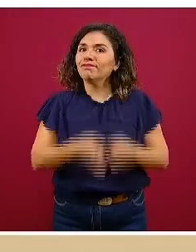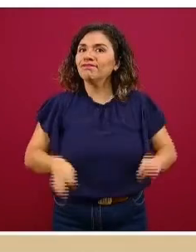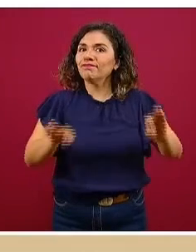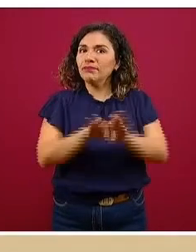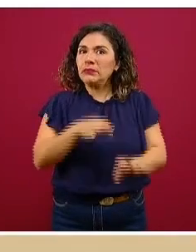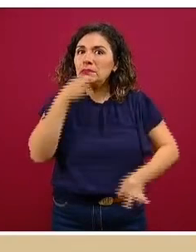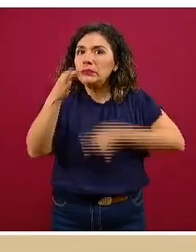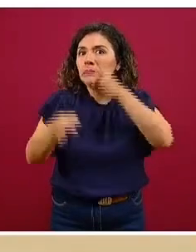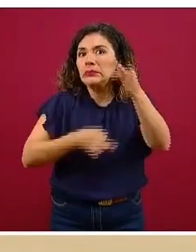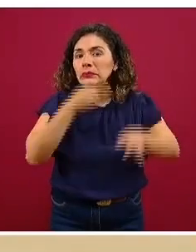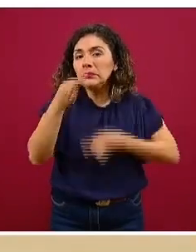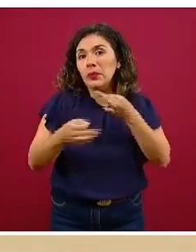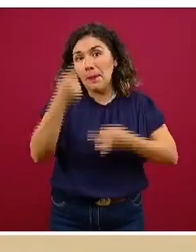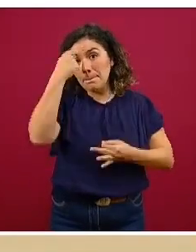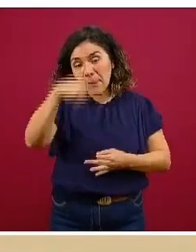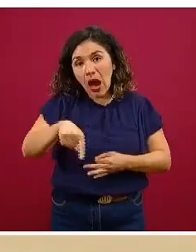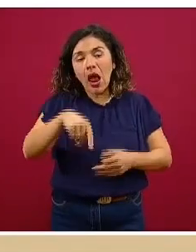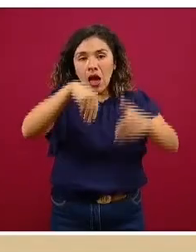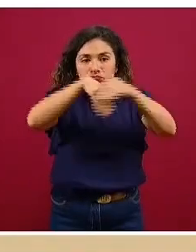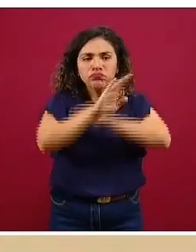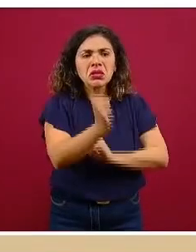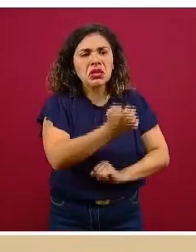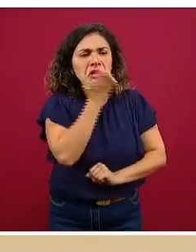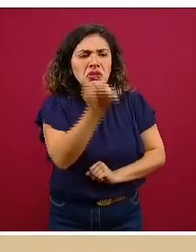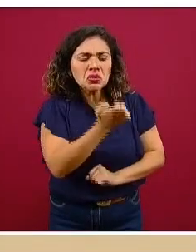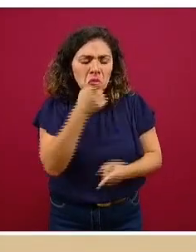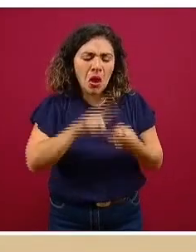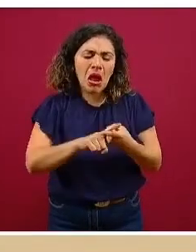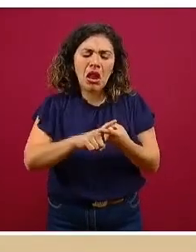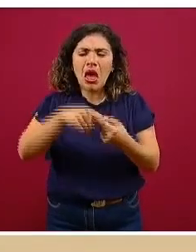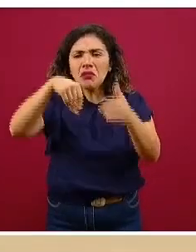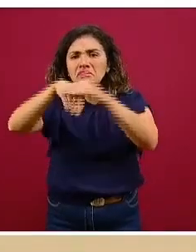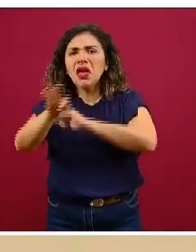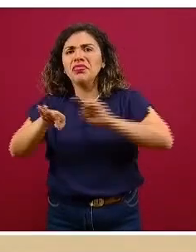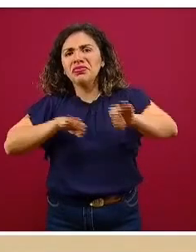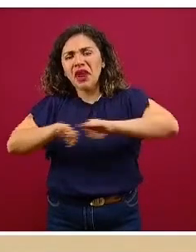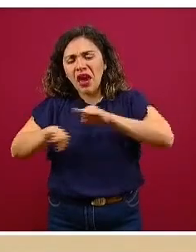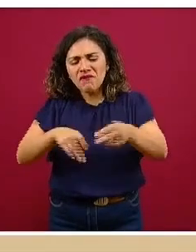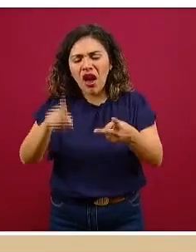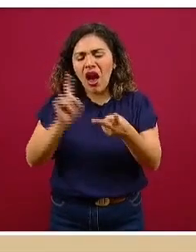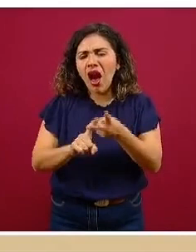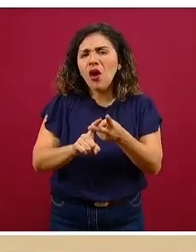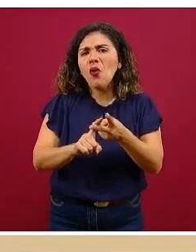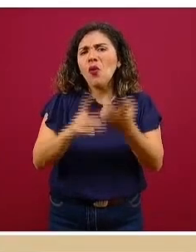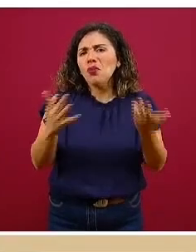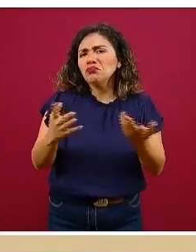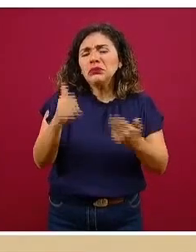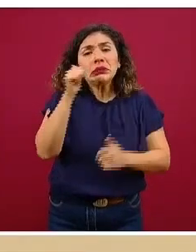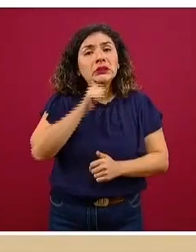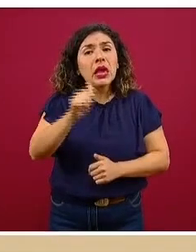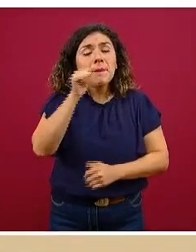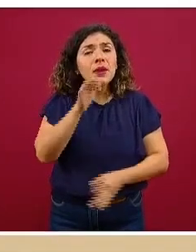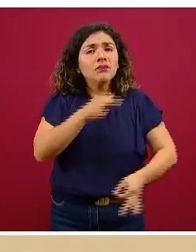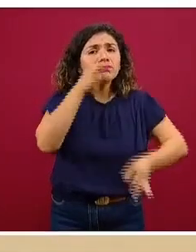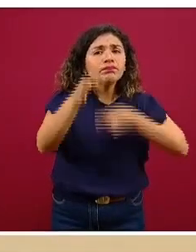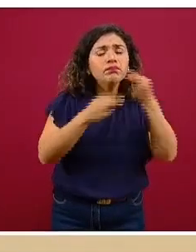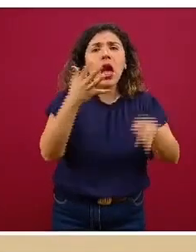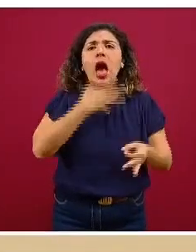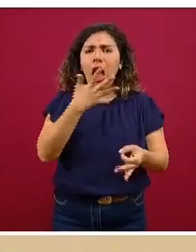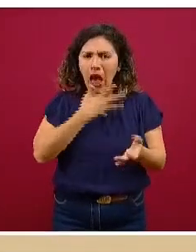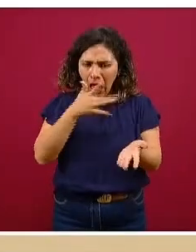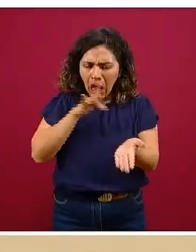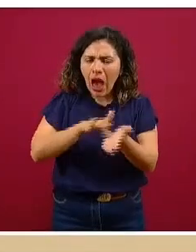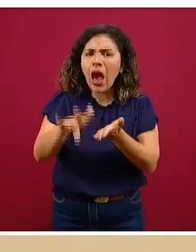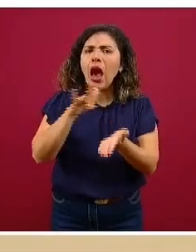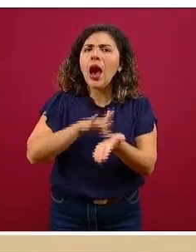al interior, ya sea de las escuelas o de los medios laborales, todos estos servicios de apoyo que